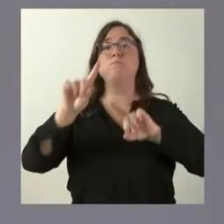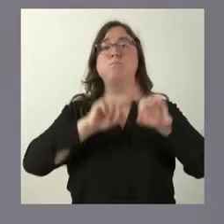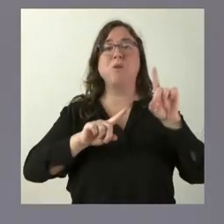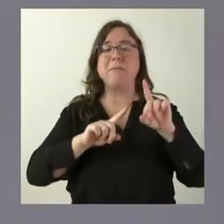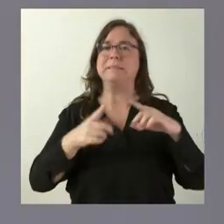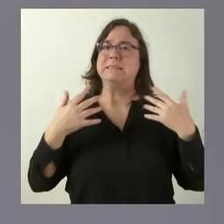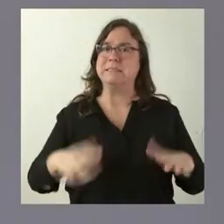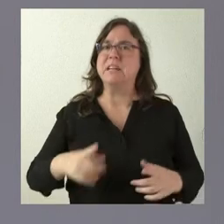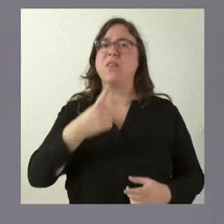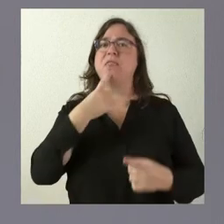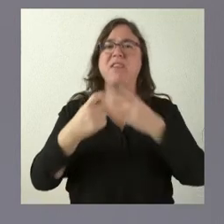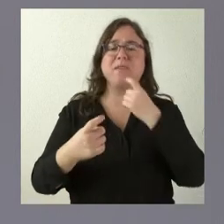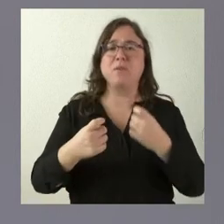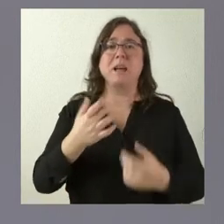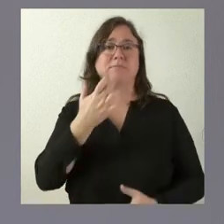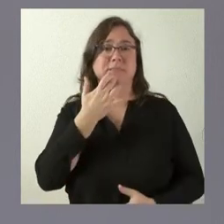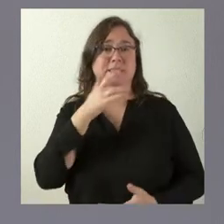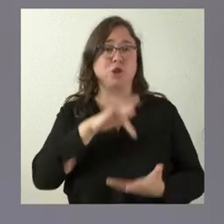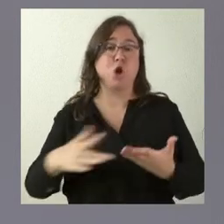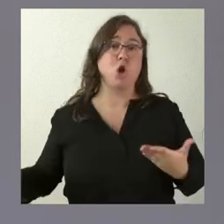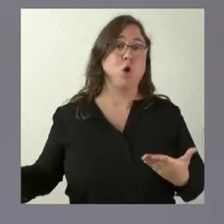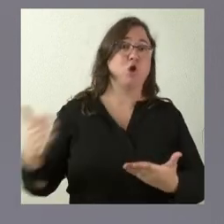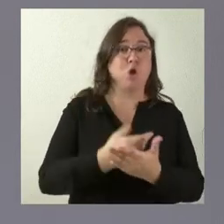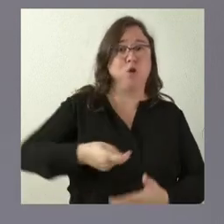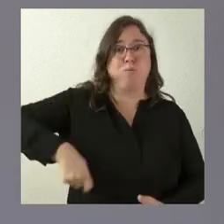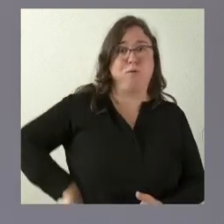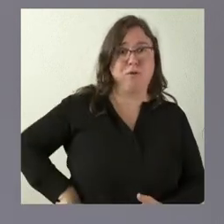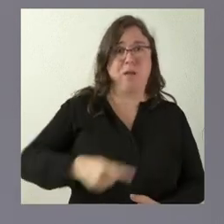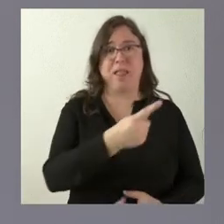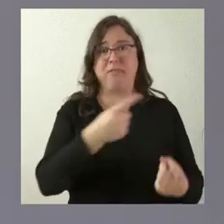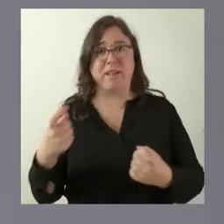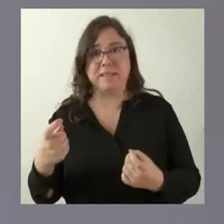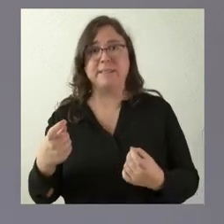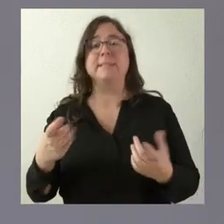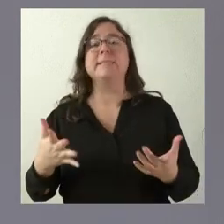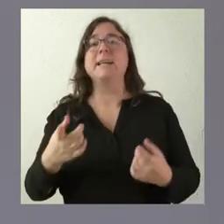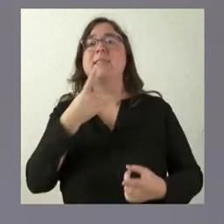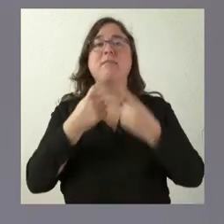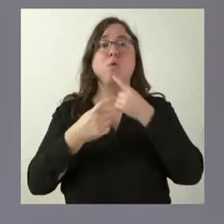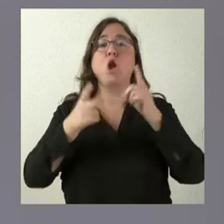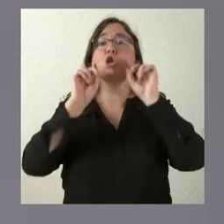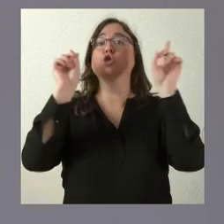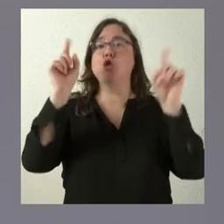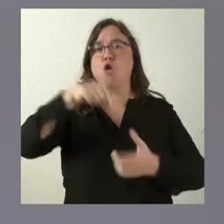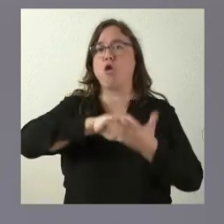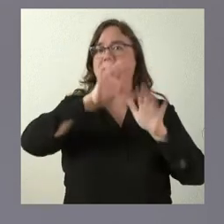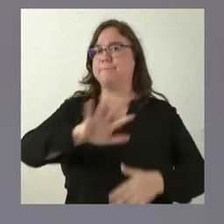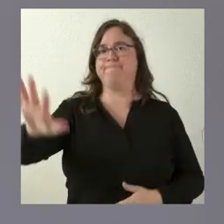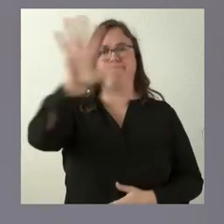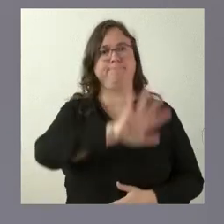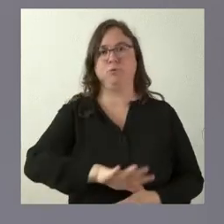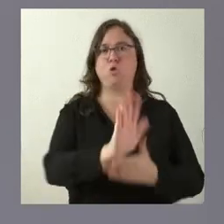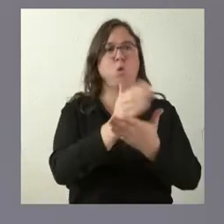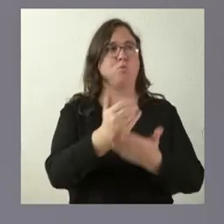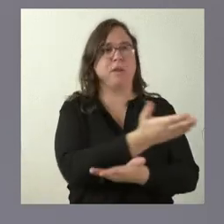dificultad de disponer de todos los profesionales sanitarios que necesitamos no solamente ocurre en Castilla y León, ocurre en el conjunto de las comunidades